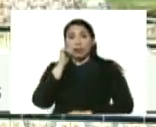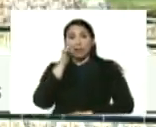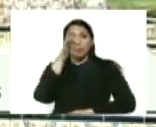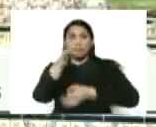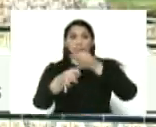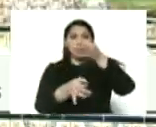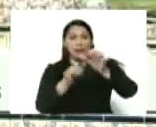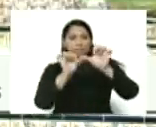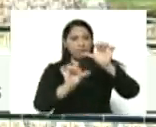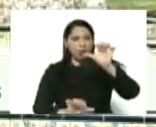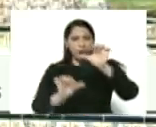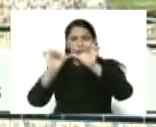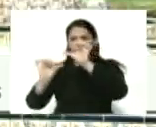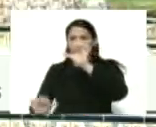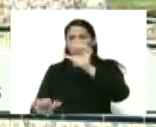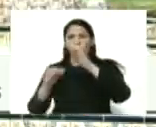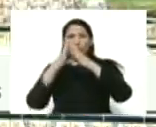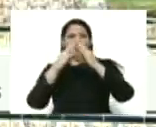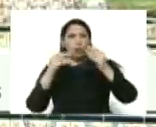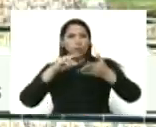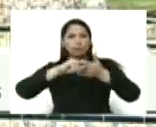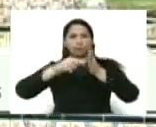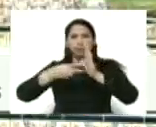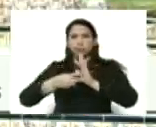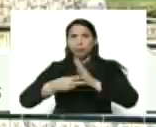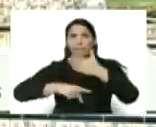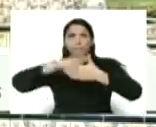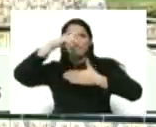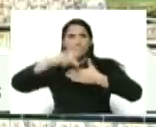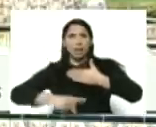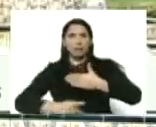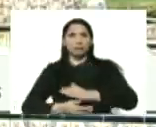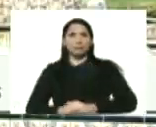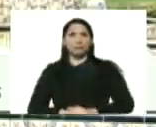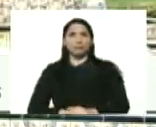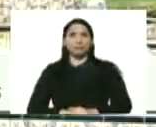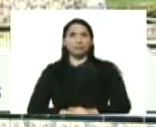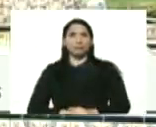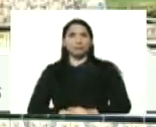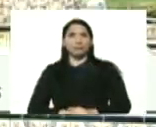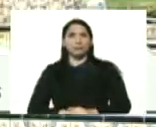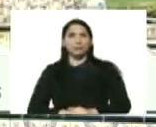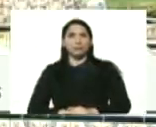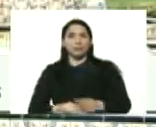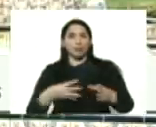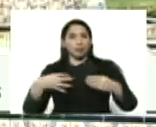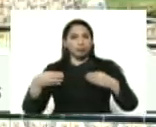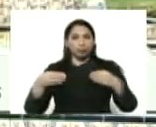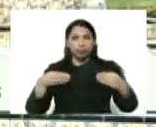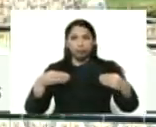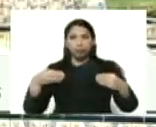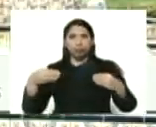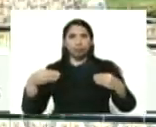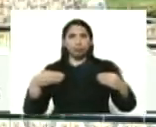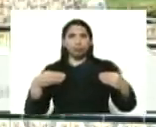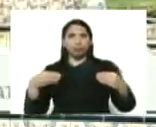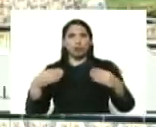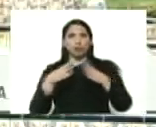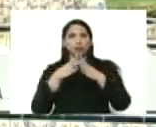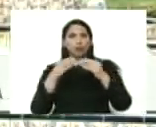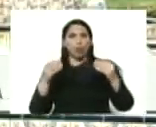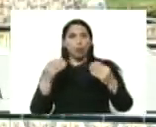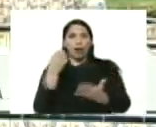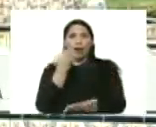todo lo que tiene que ver con el plan de flexibilización de toda la